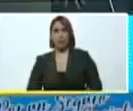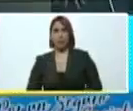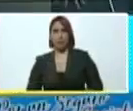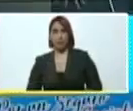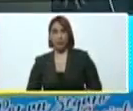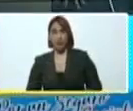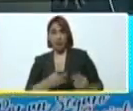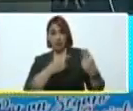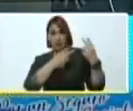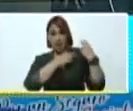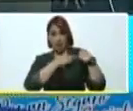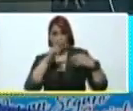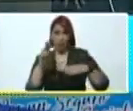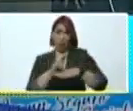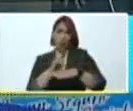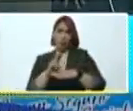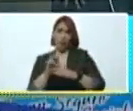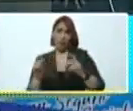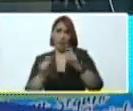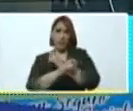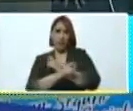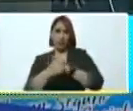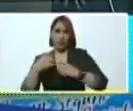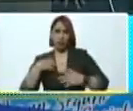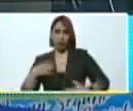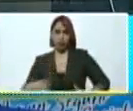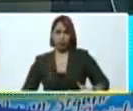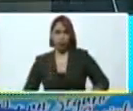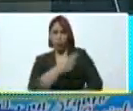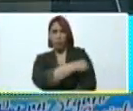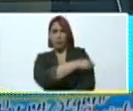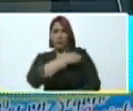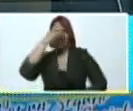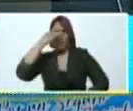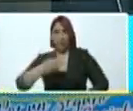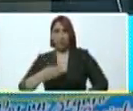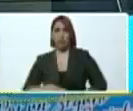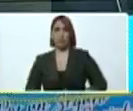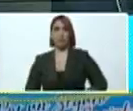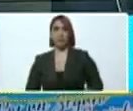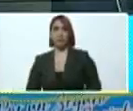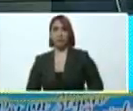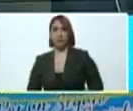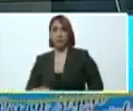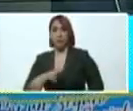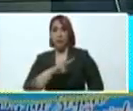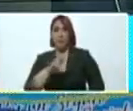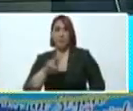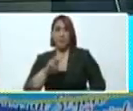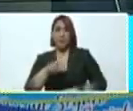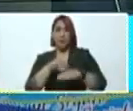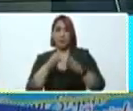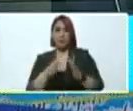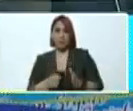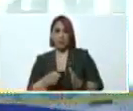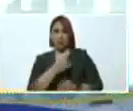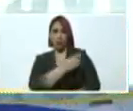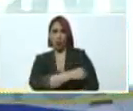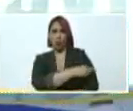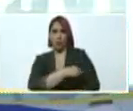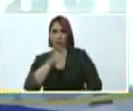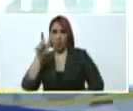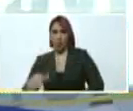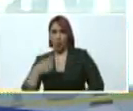jefe de la unidad de trasplantes del hospital militar. El viceministro de hospitales, Mauricio Vega.